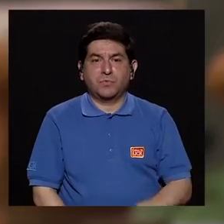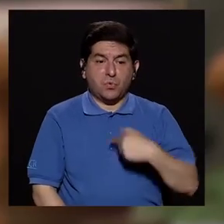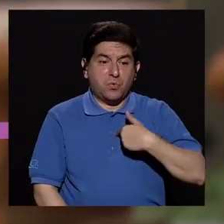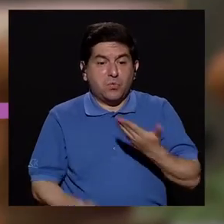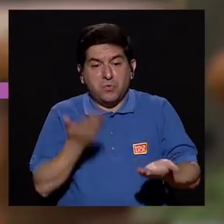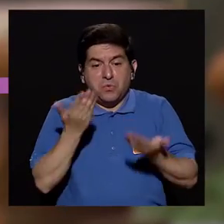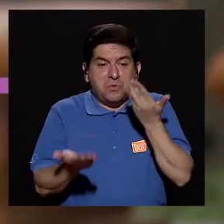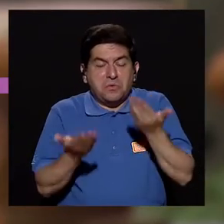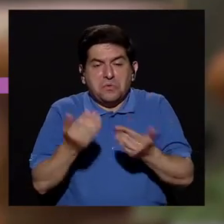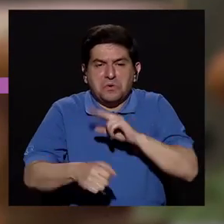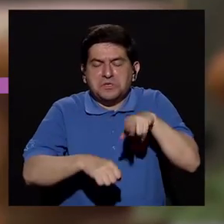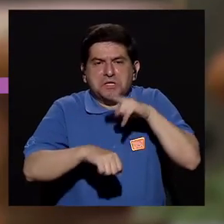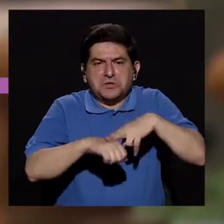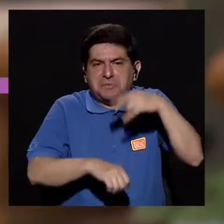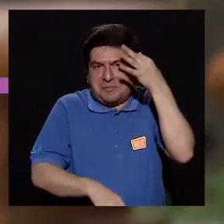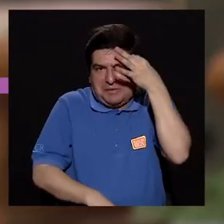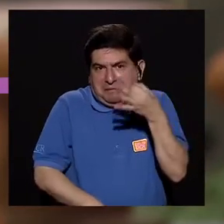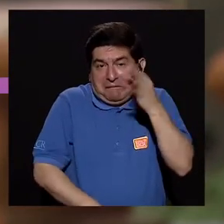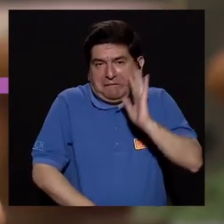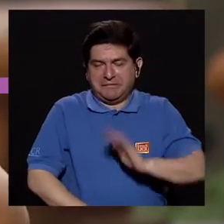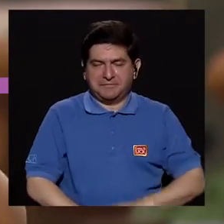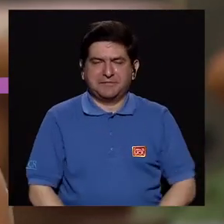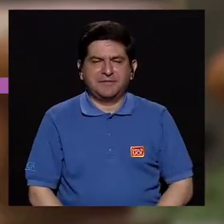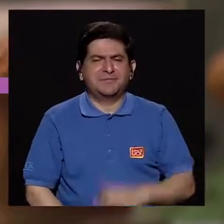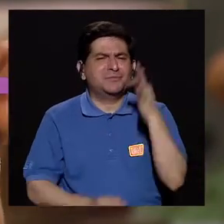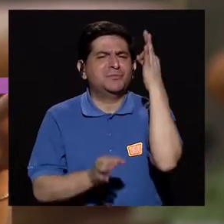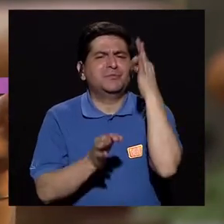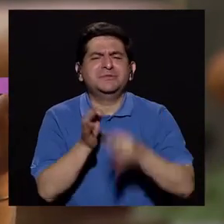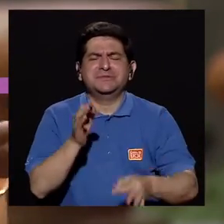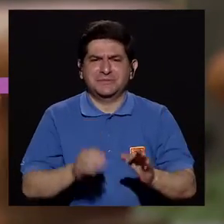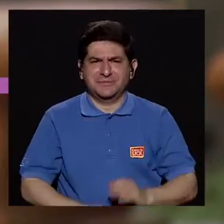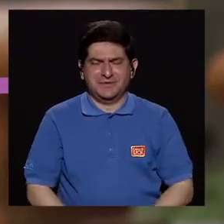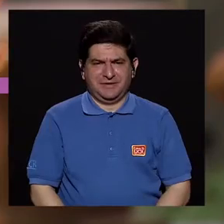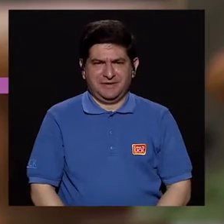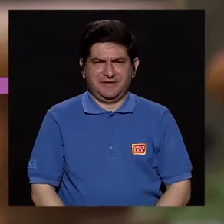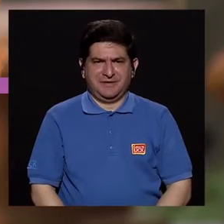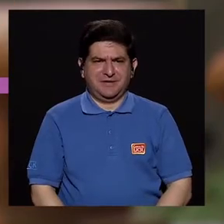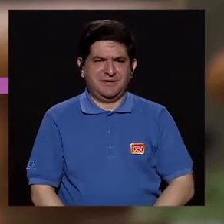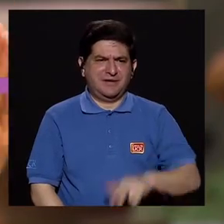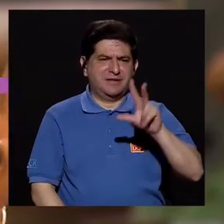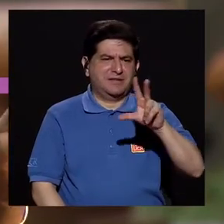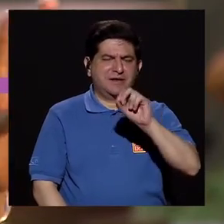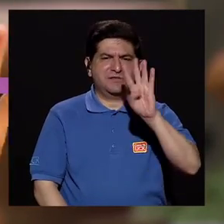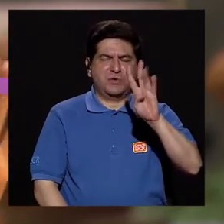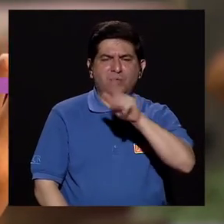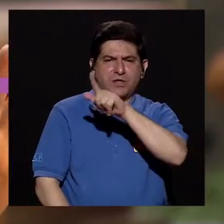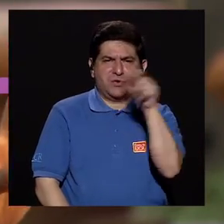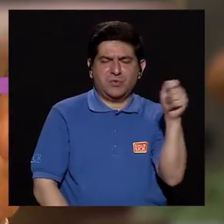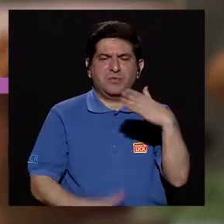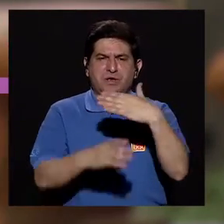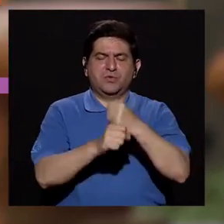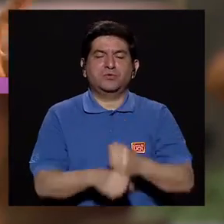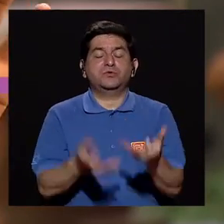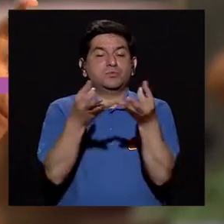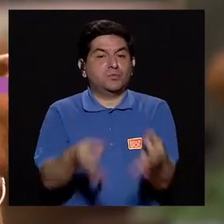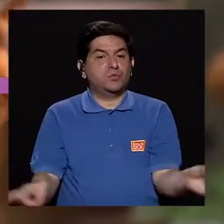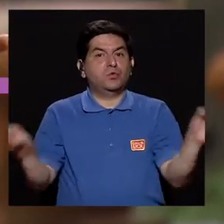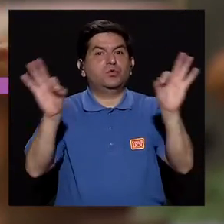como uno normalmente los quisiera? Es muy sencillo. Duran tres, cuatro minutos haciendo esto.